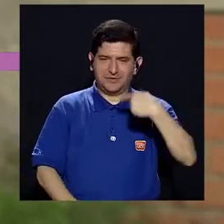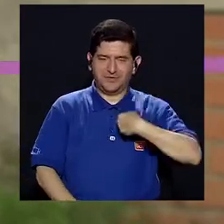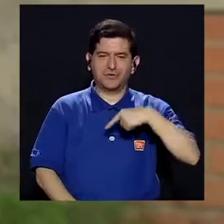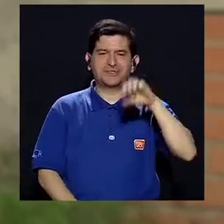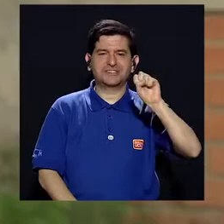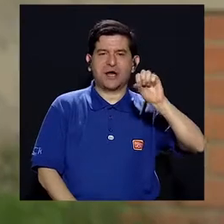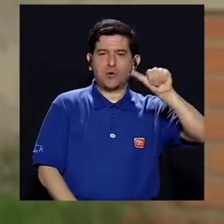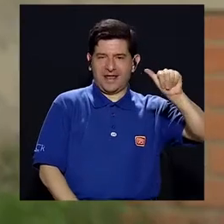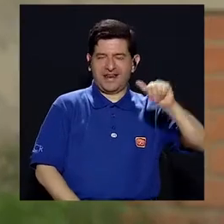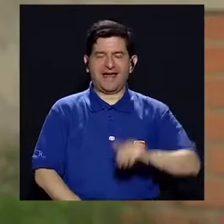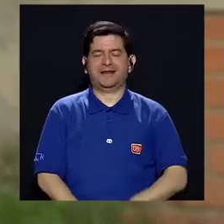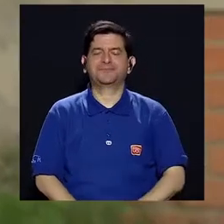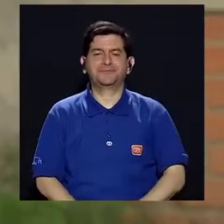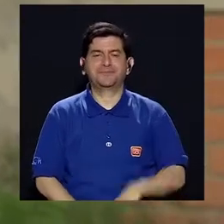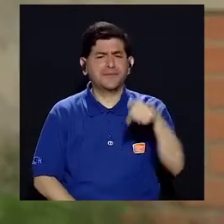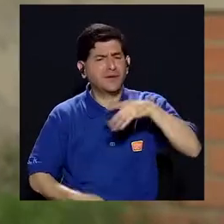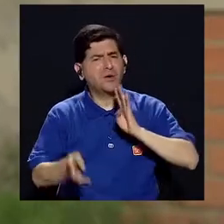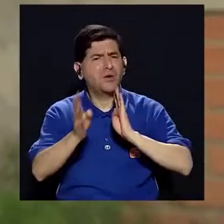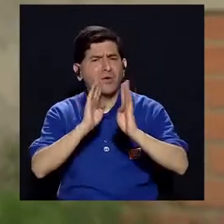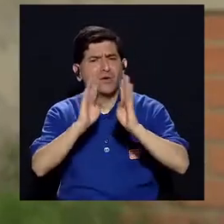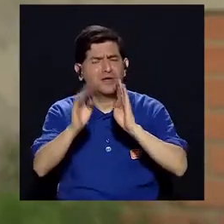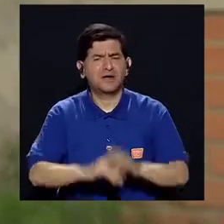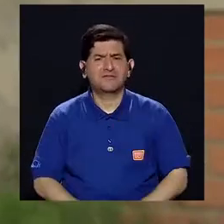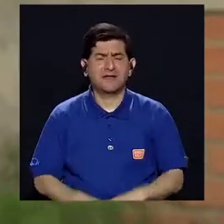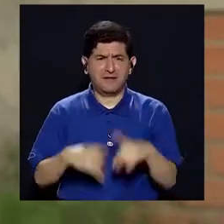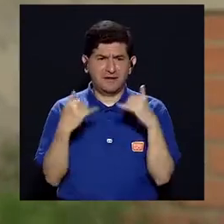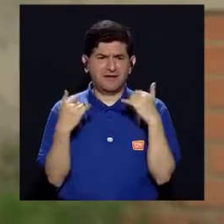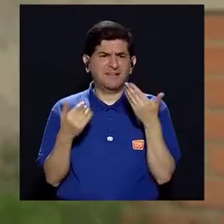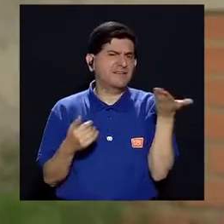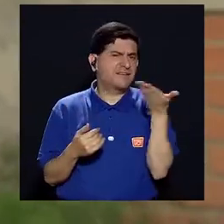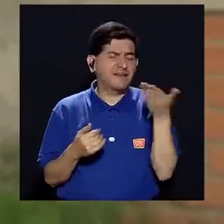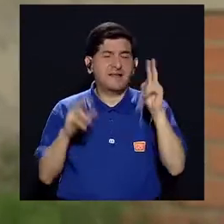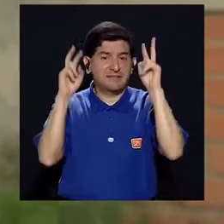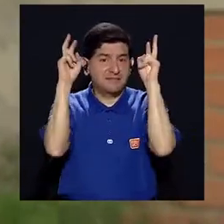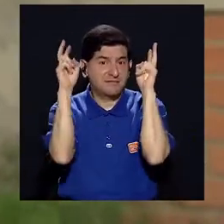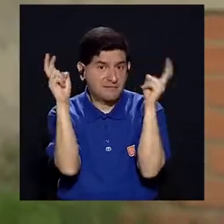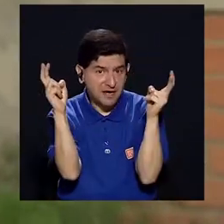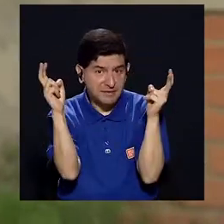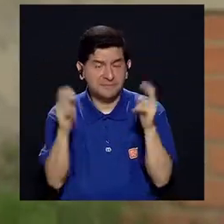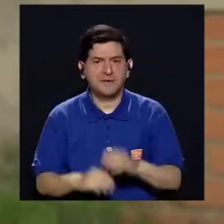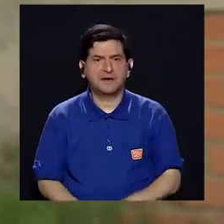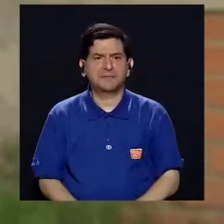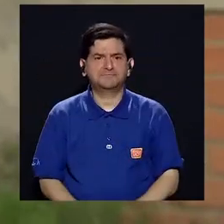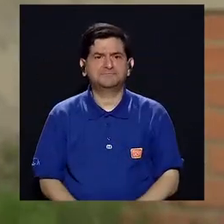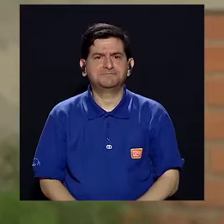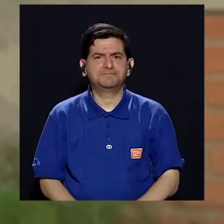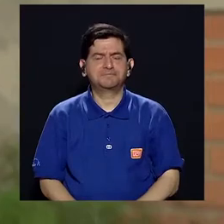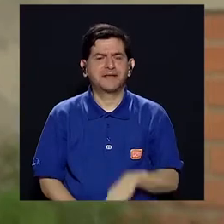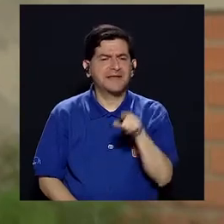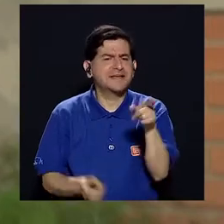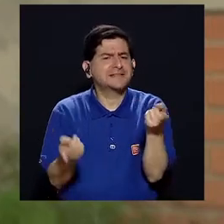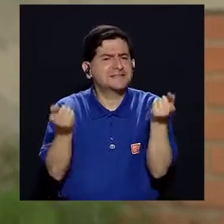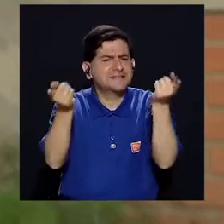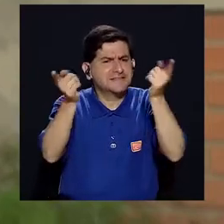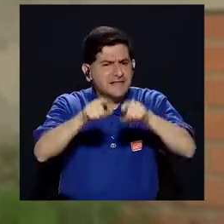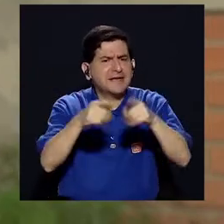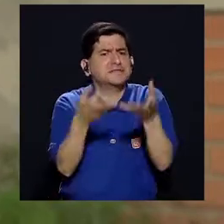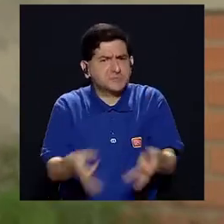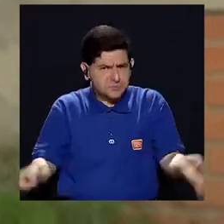les saluda su servidor Saúl Aguilar. Y vamos a conversar en esta ocasión acerca de un tema, pues que